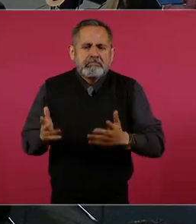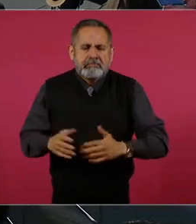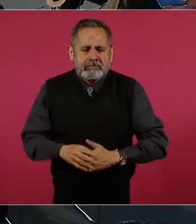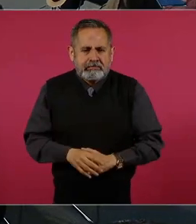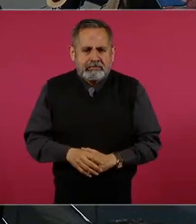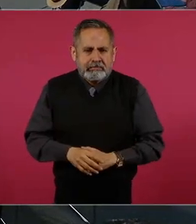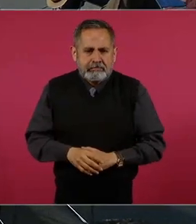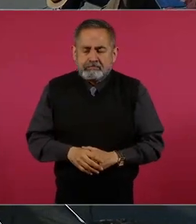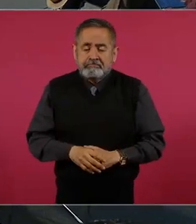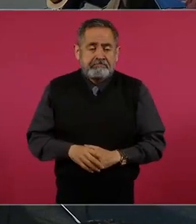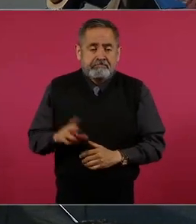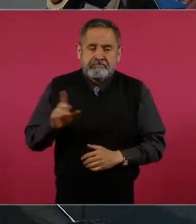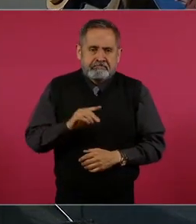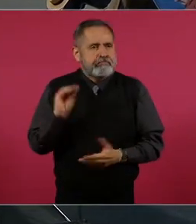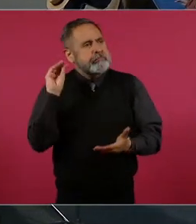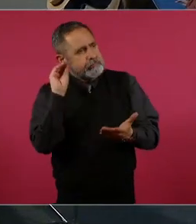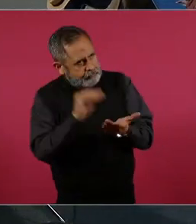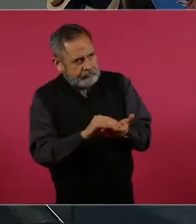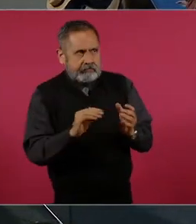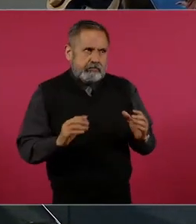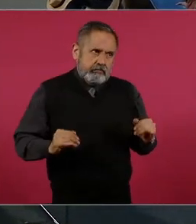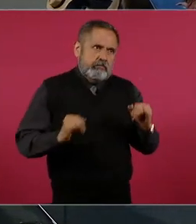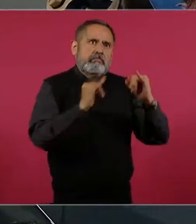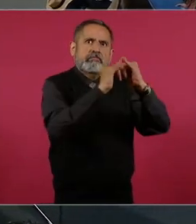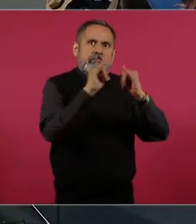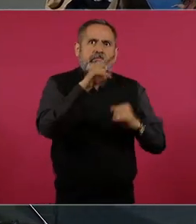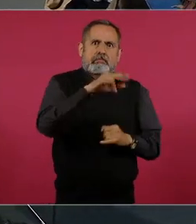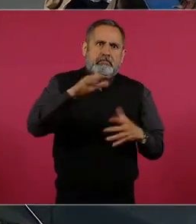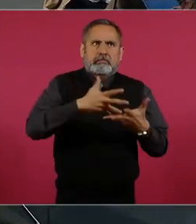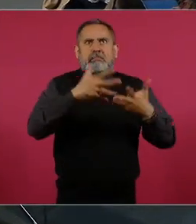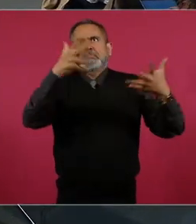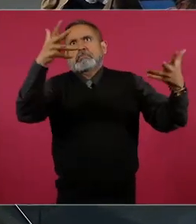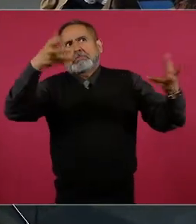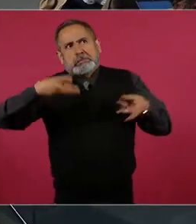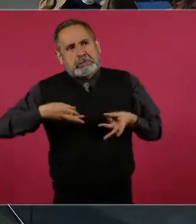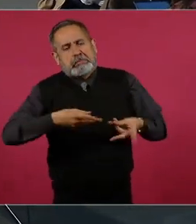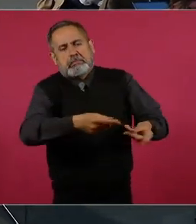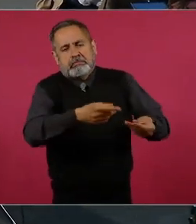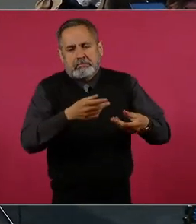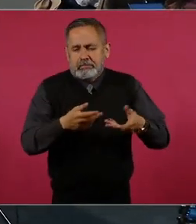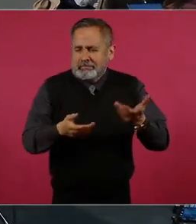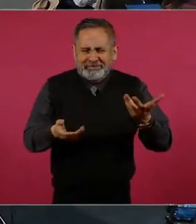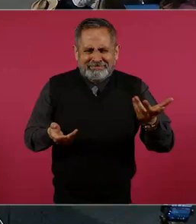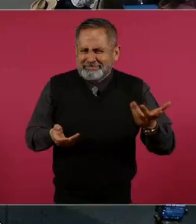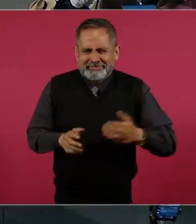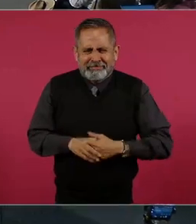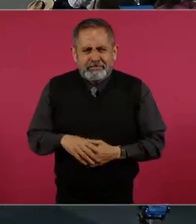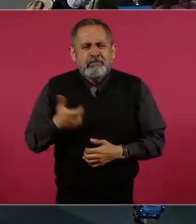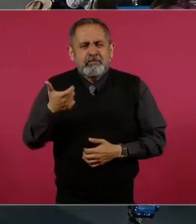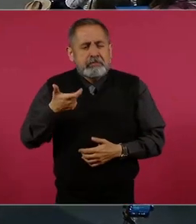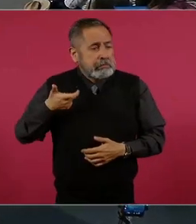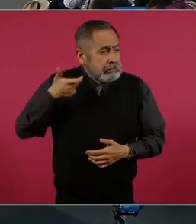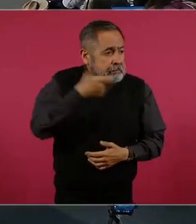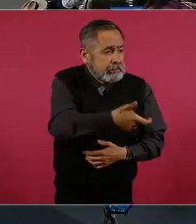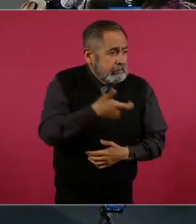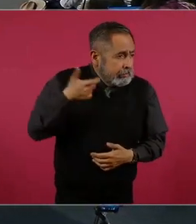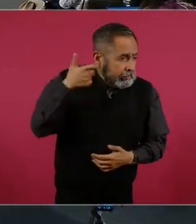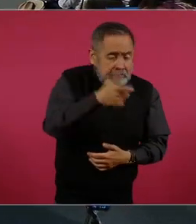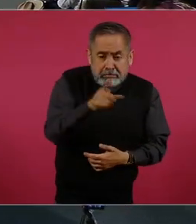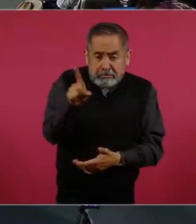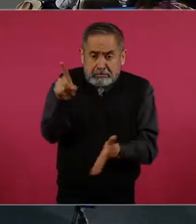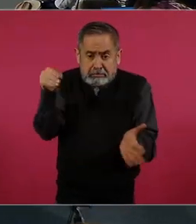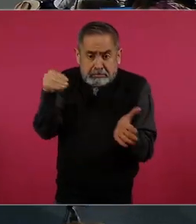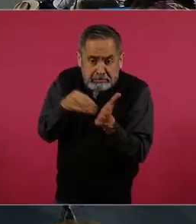Pero no. Ahí está todo el aparato. ¿Cuánto nos cuesta? Mil millones.